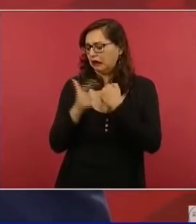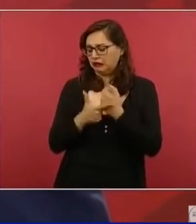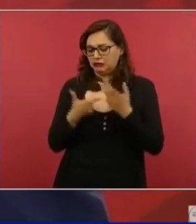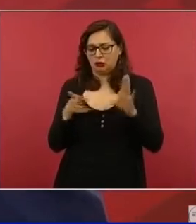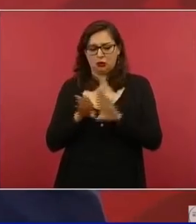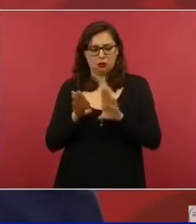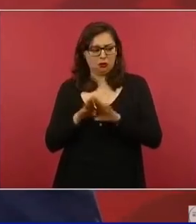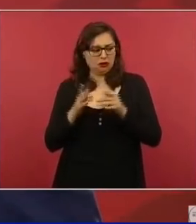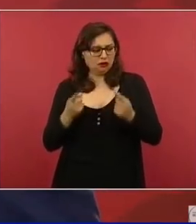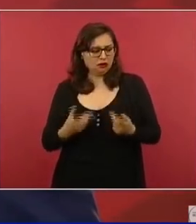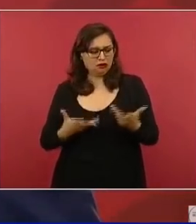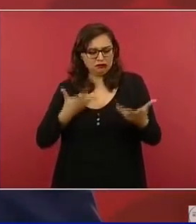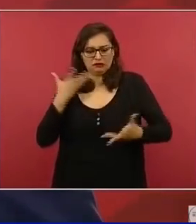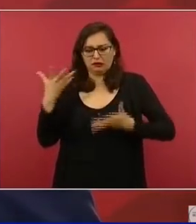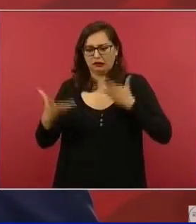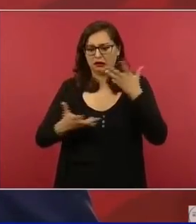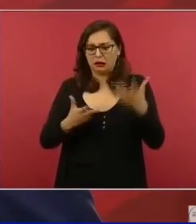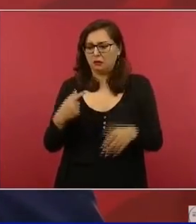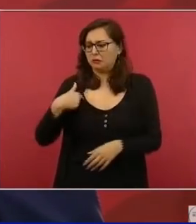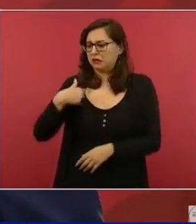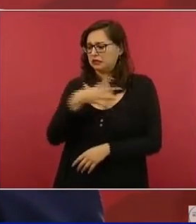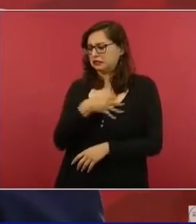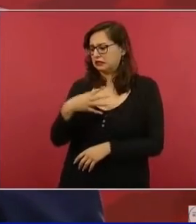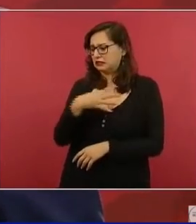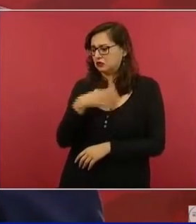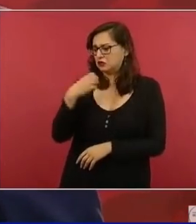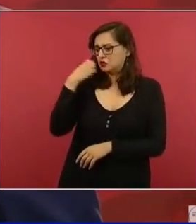para que estudien mis hijos.